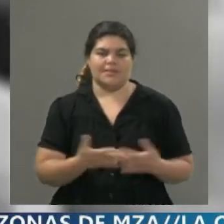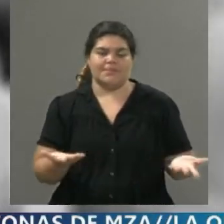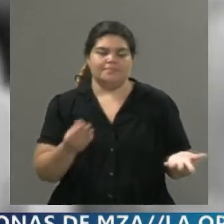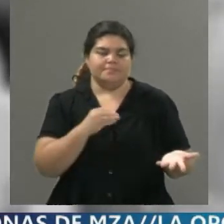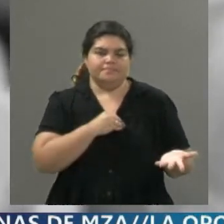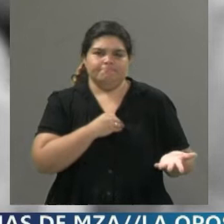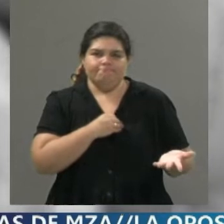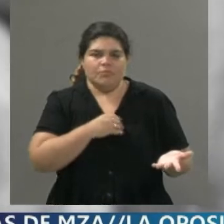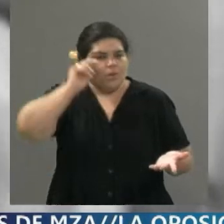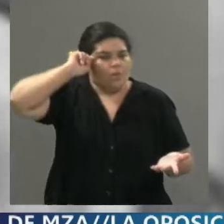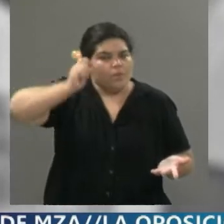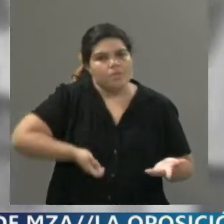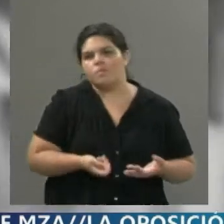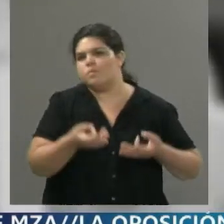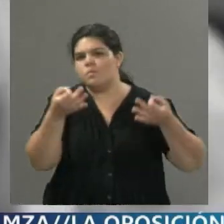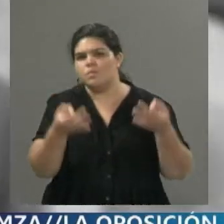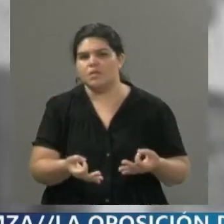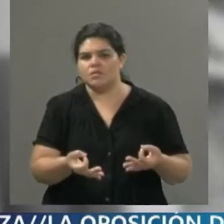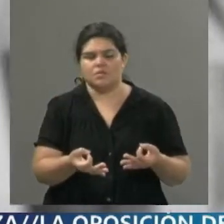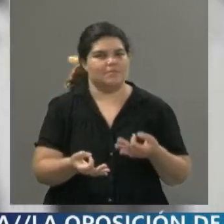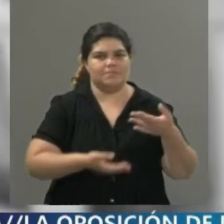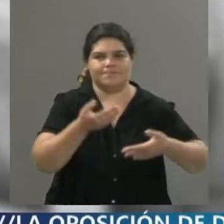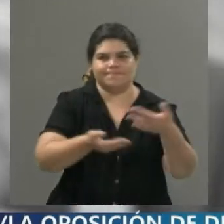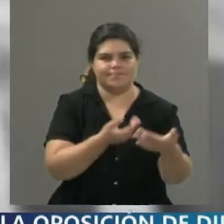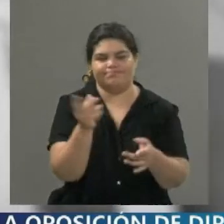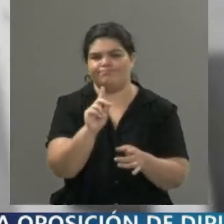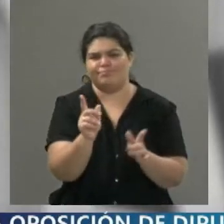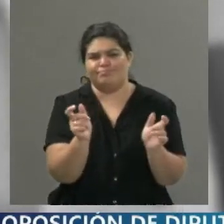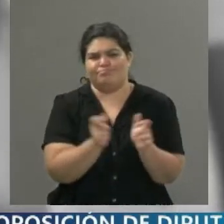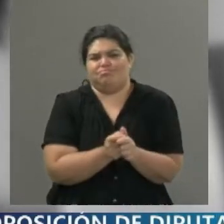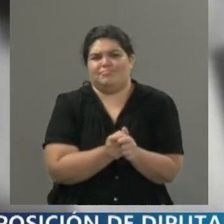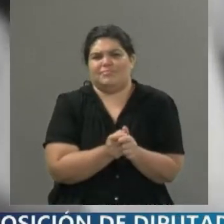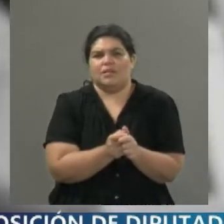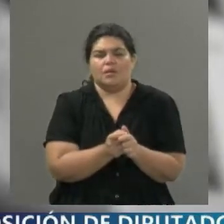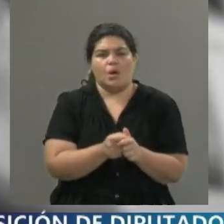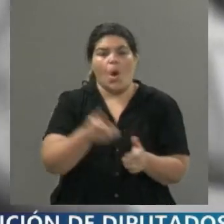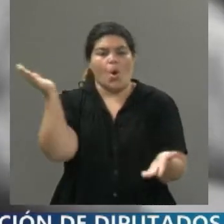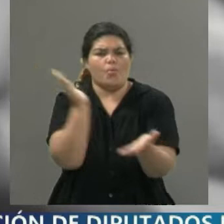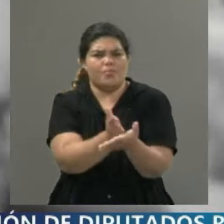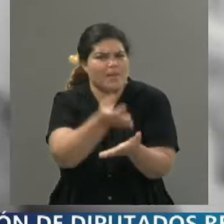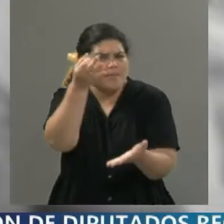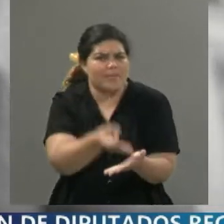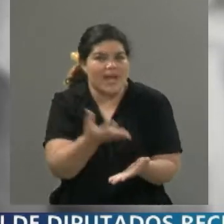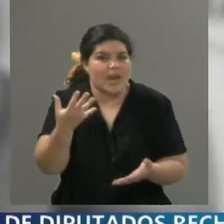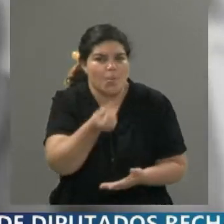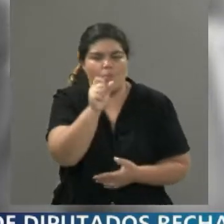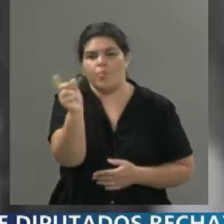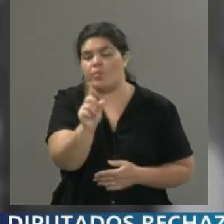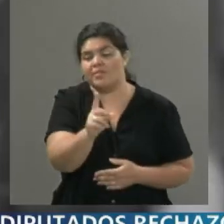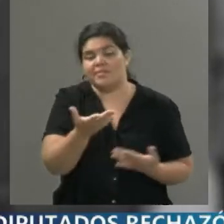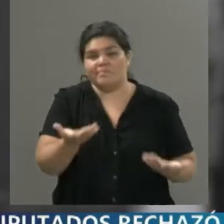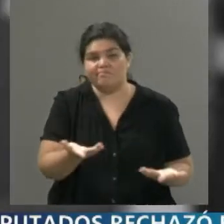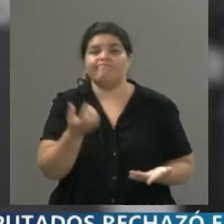llegan a juicio y que conseguimos una sentencia justa. Esto hay que decirlo, pero